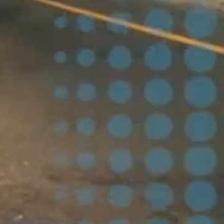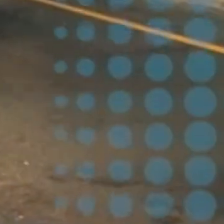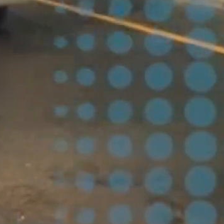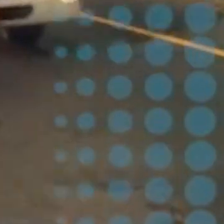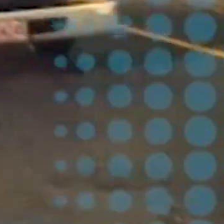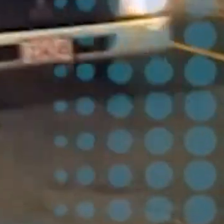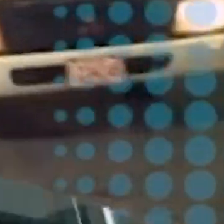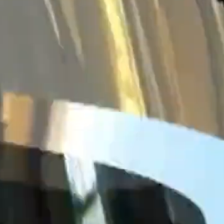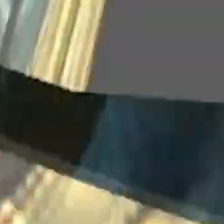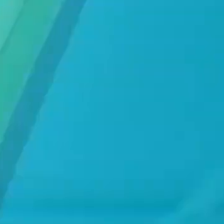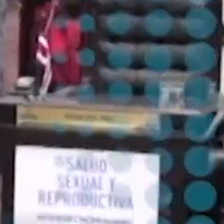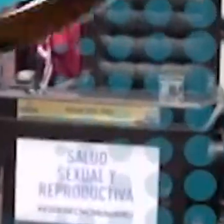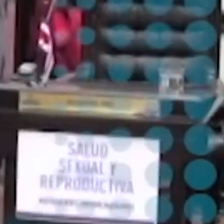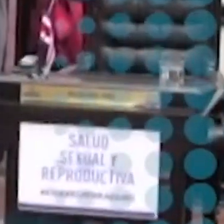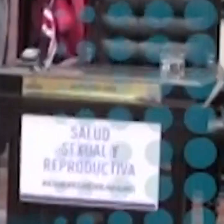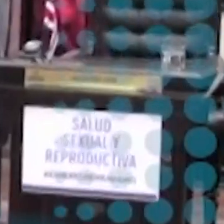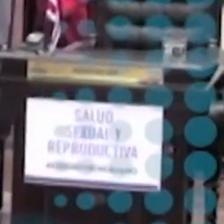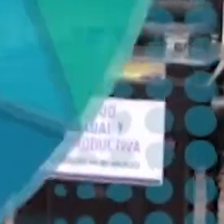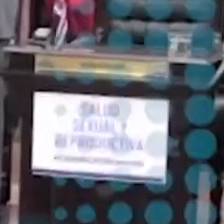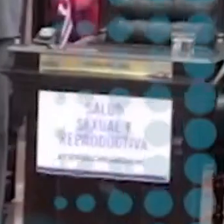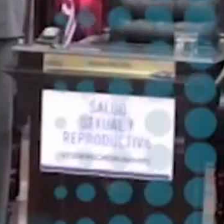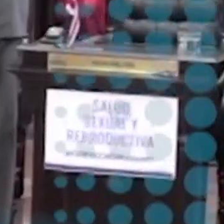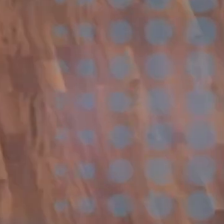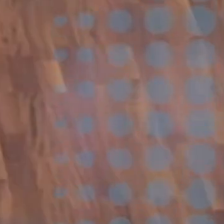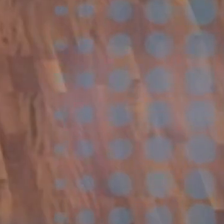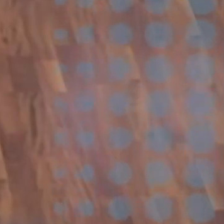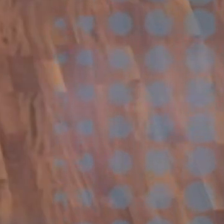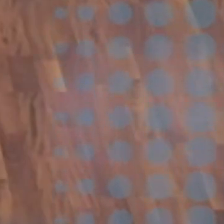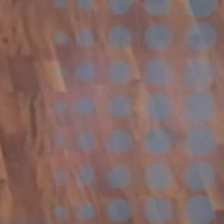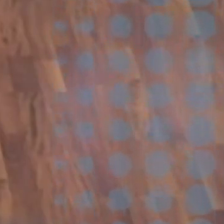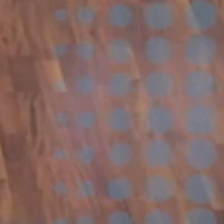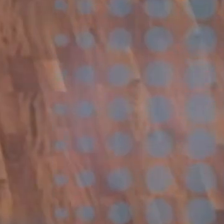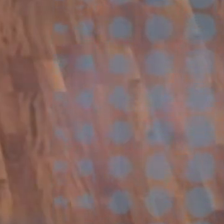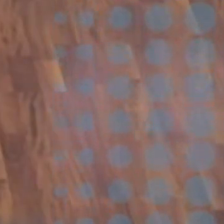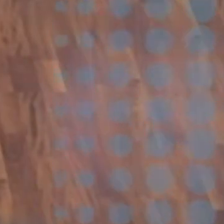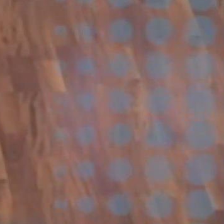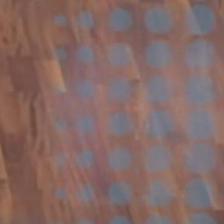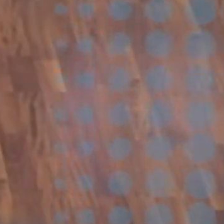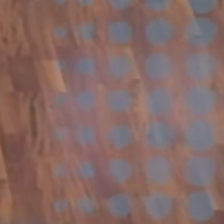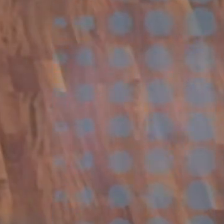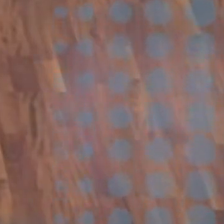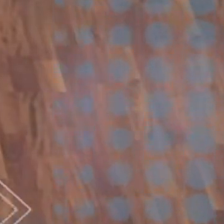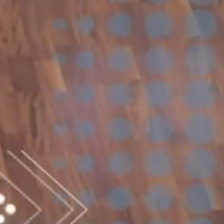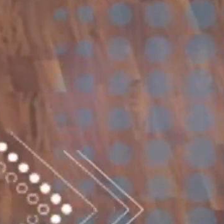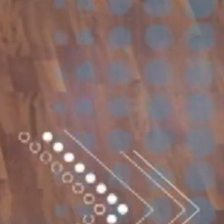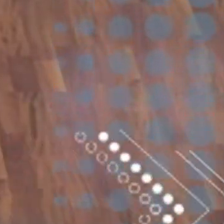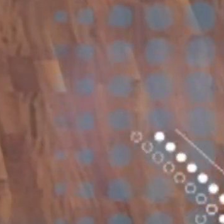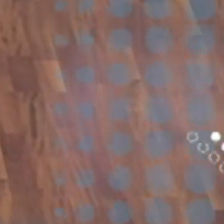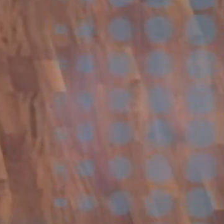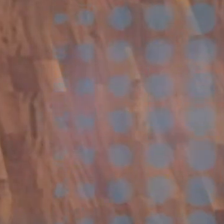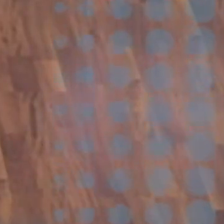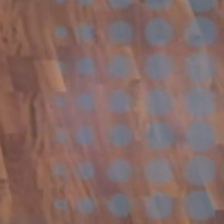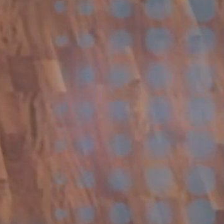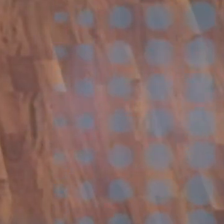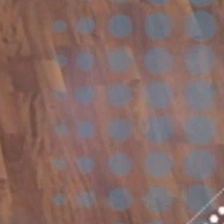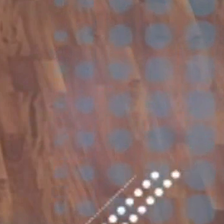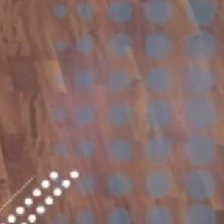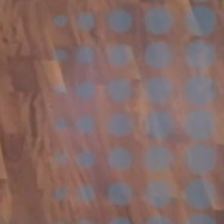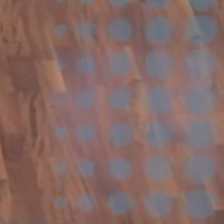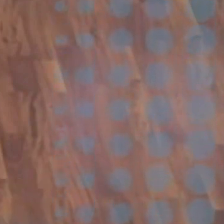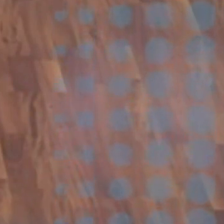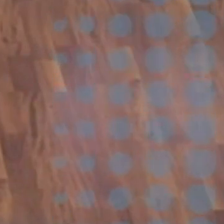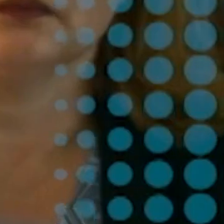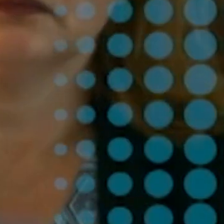restricción vehicular. 12 directores de la Defensoría de los Habitantes pidieron la renuncia a Catalina Crespo